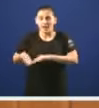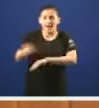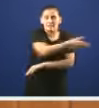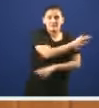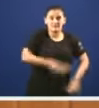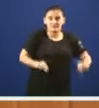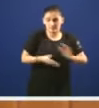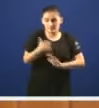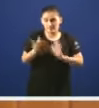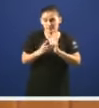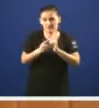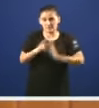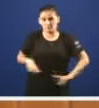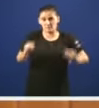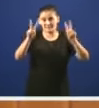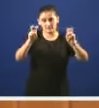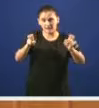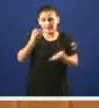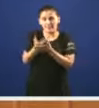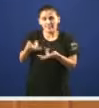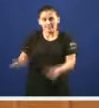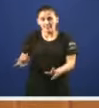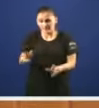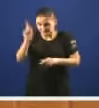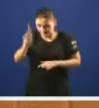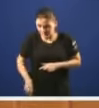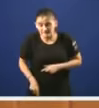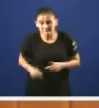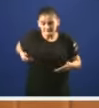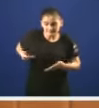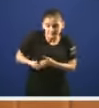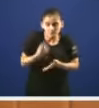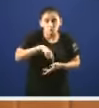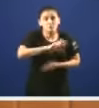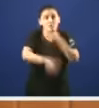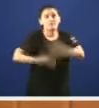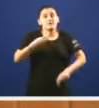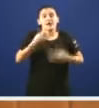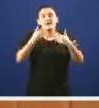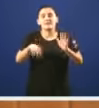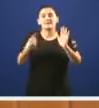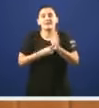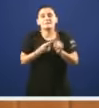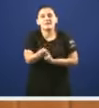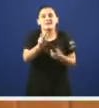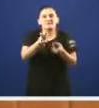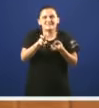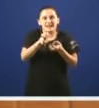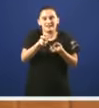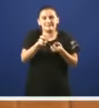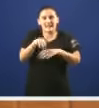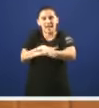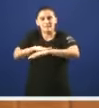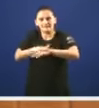expiraba o decreto en relación as licencias este mes vostedes tiveron que modificar vía lei de medidas fiscais administrativas